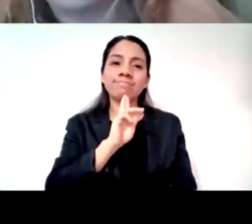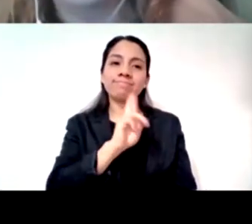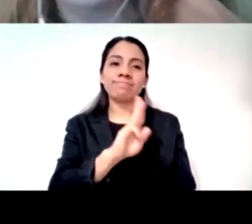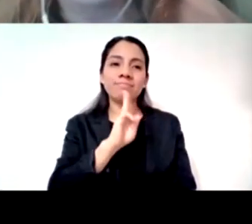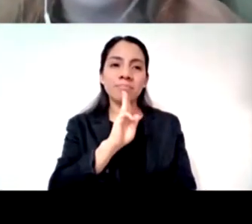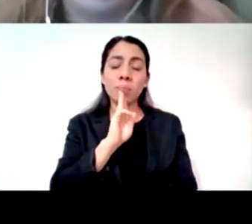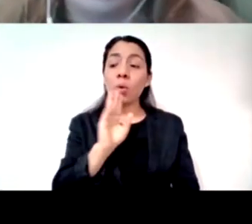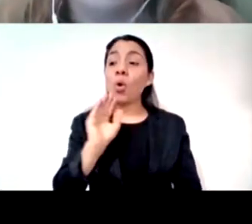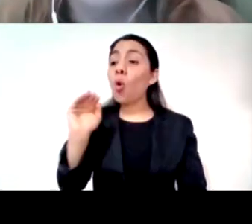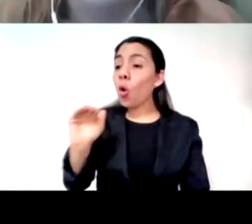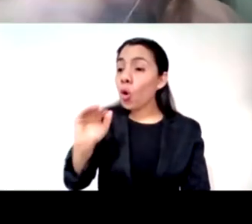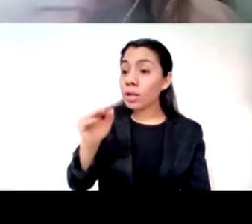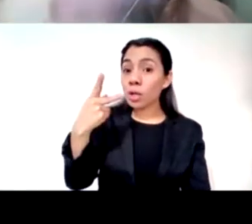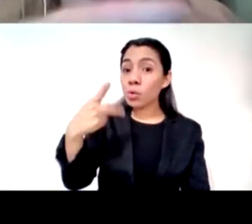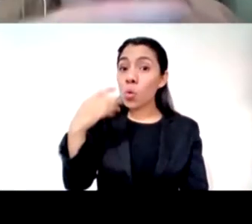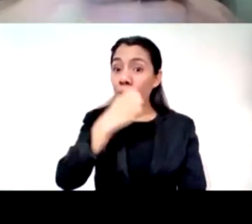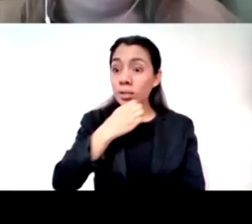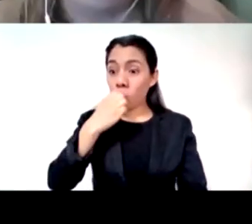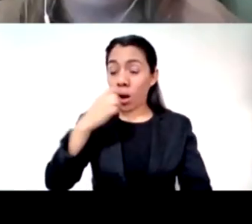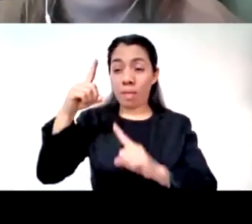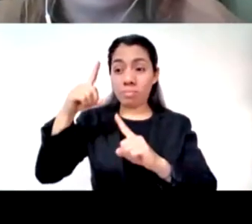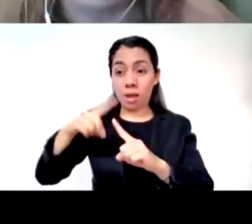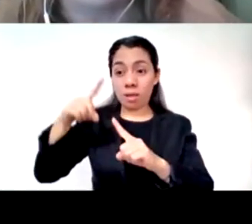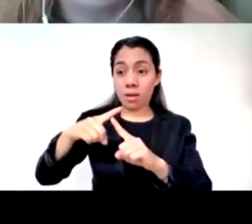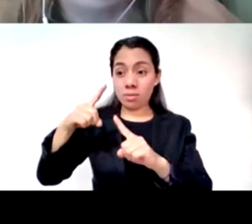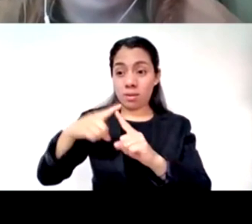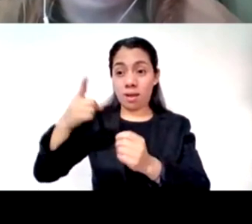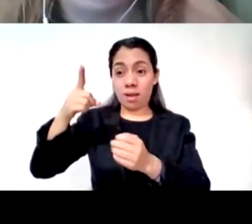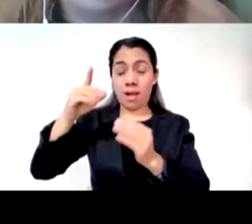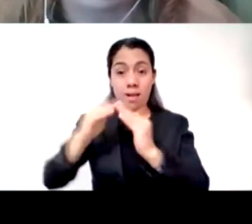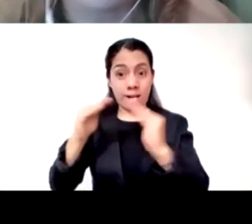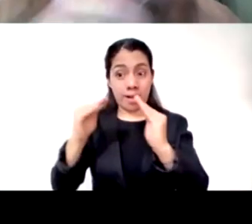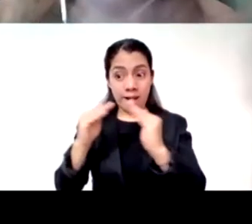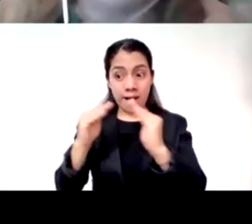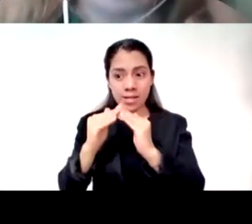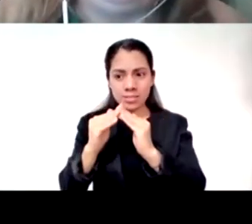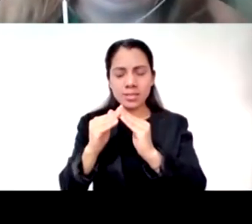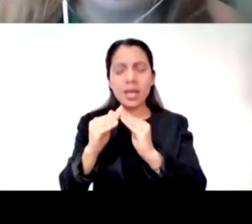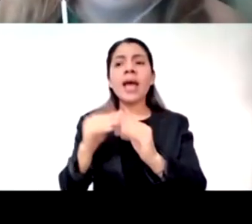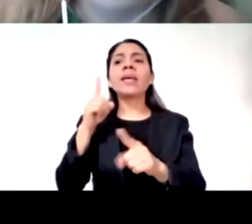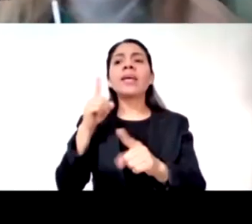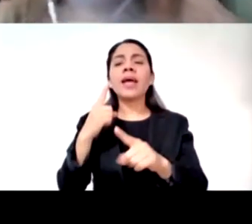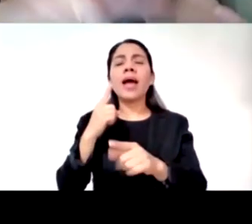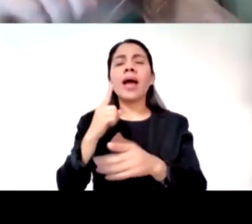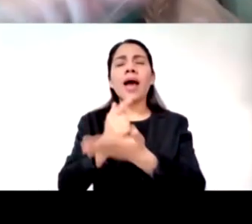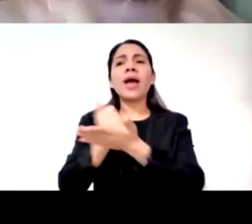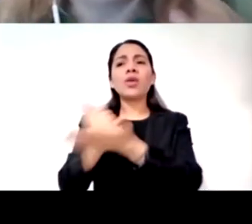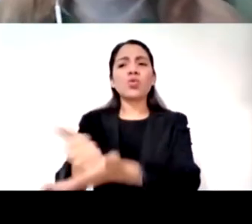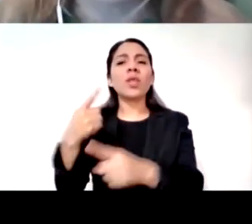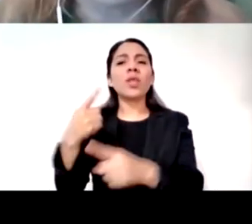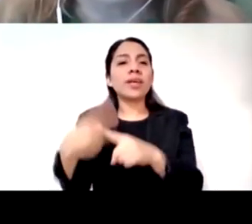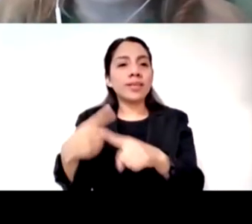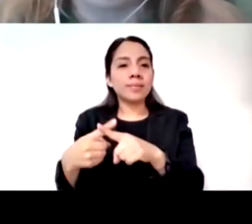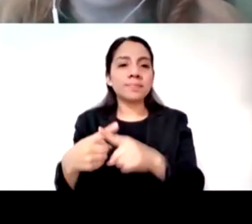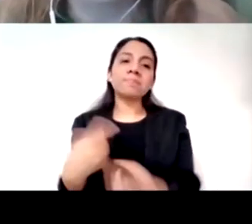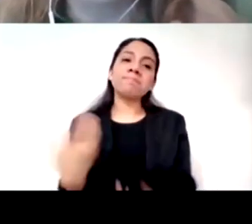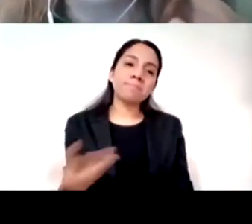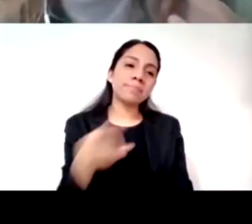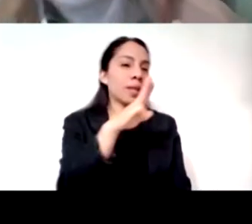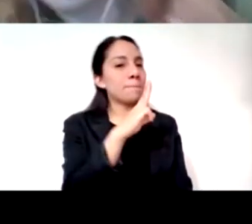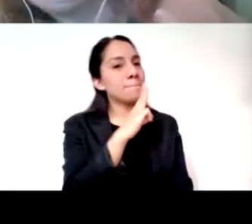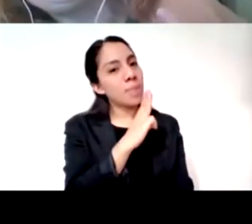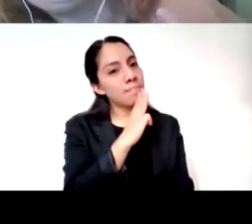las tareas del colegio ahora que estamos aprendiendo desde la casa? la mamá ¿sabes dónde buscar